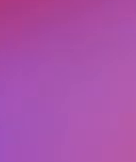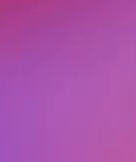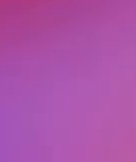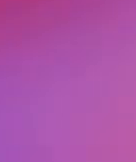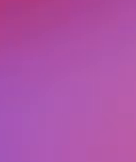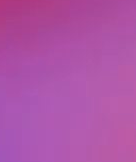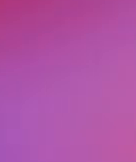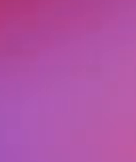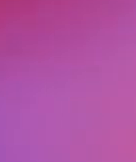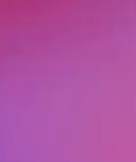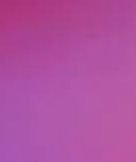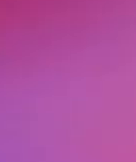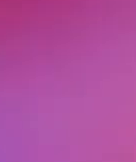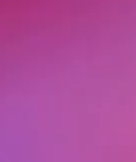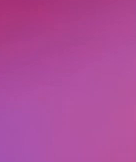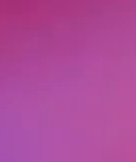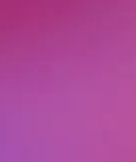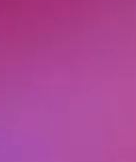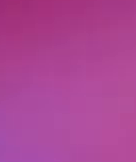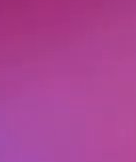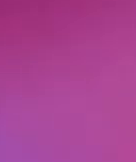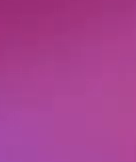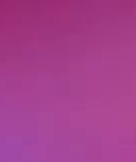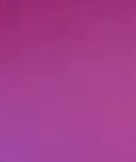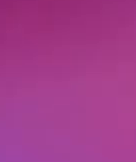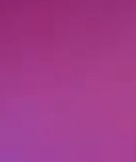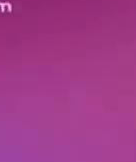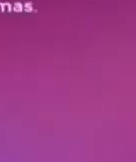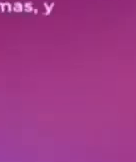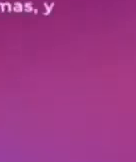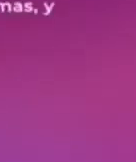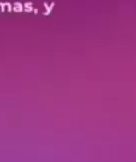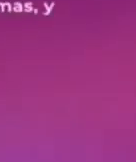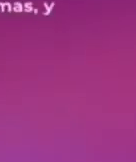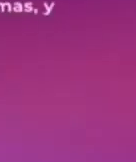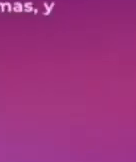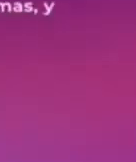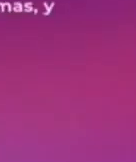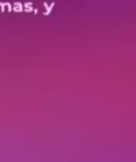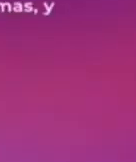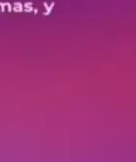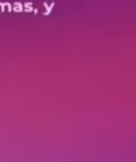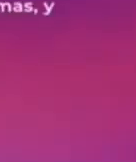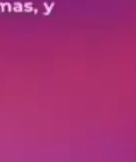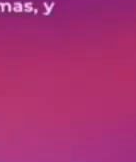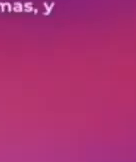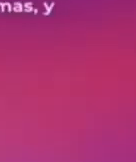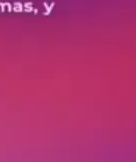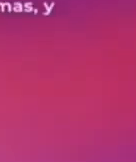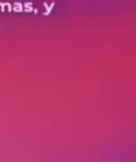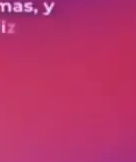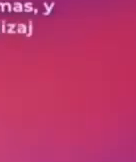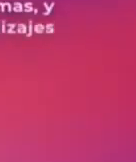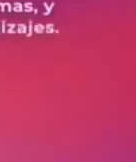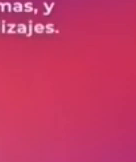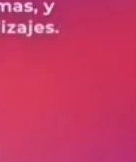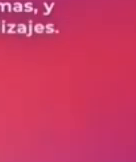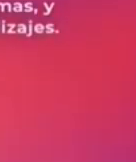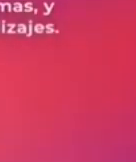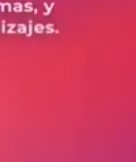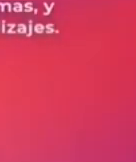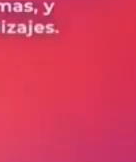.mx, en donde podrás ver nuevamente los videos de los programas y además encontrarás actividades para fortalecer tus